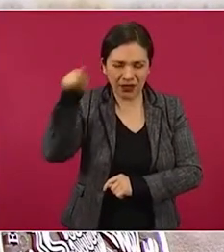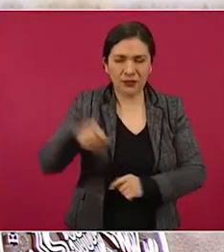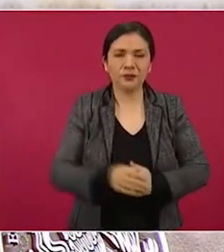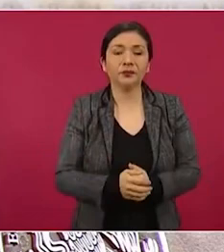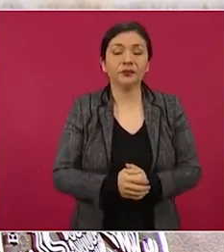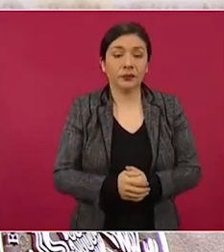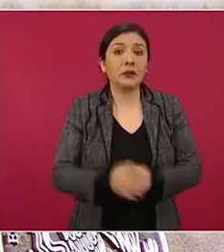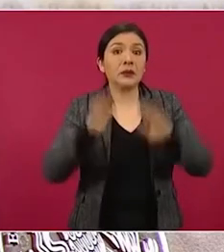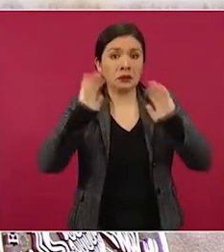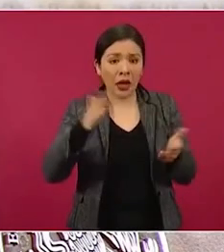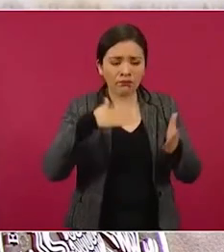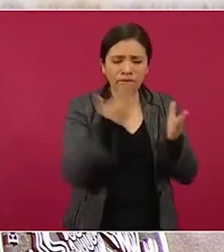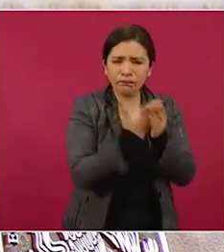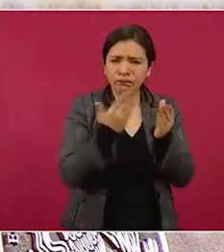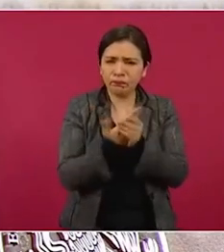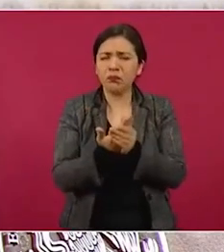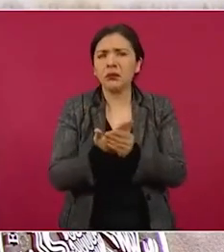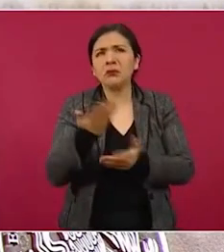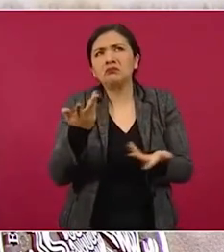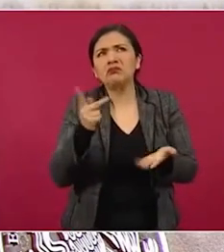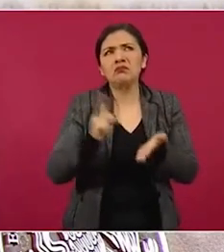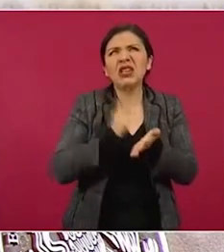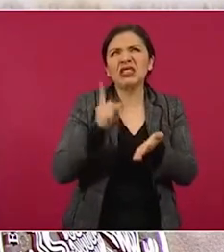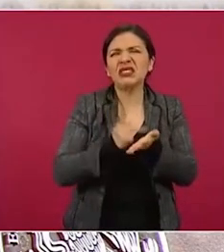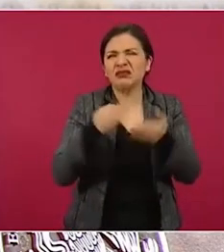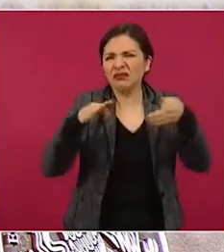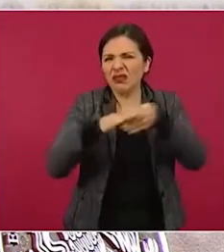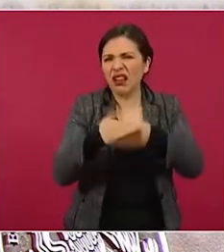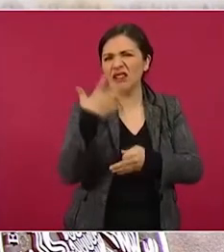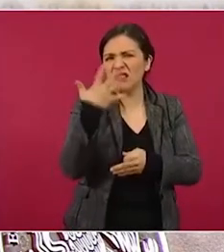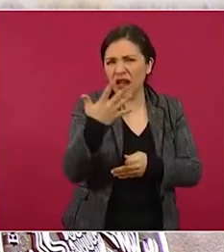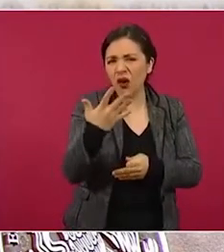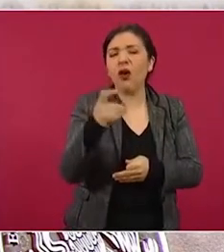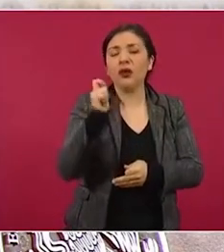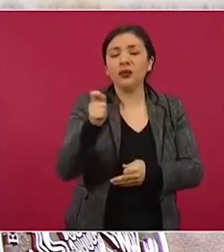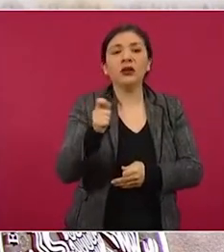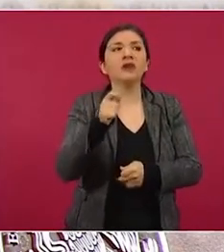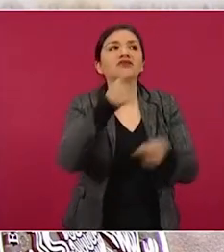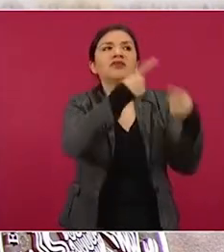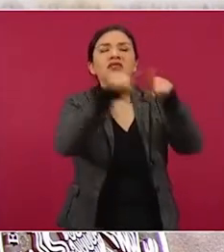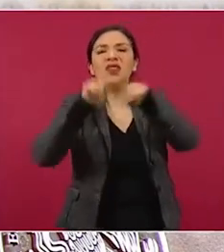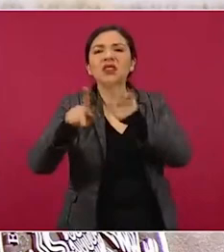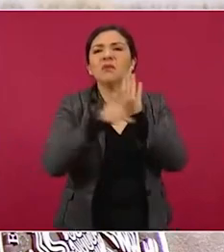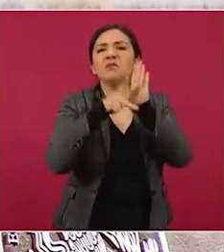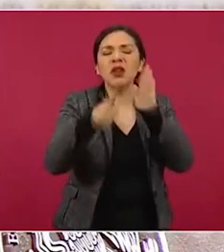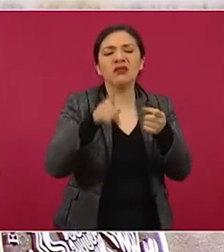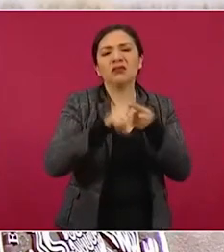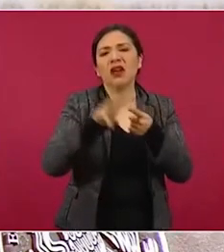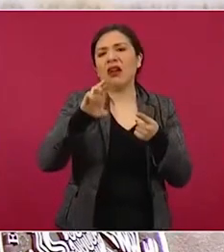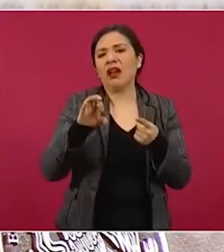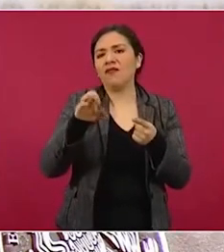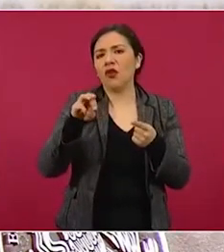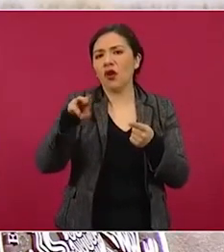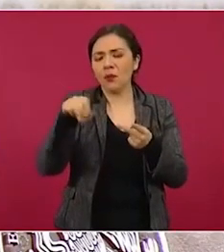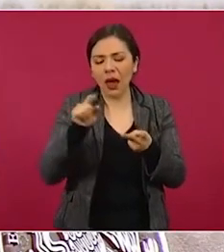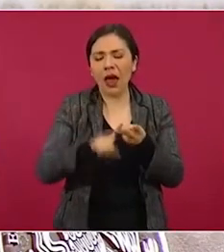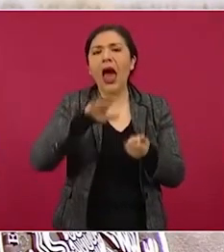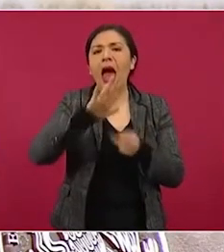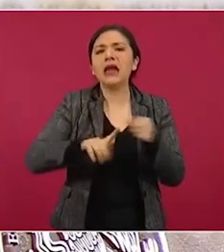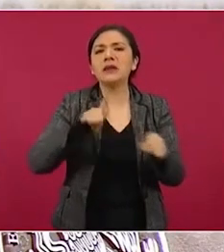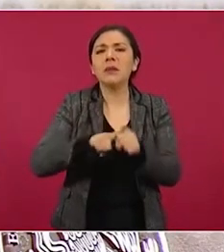sección se han documentado al menos cinco ocasiones en las que medios de comunicación como Reforma, Animal